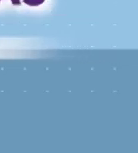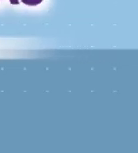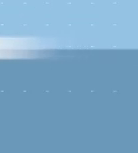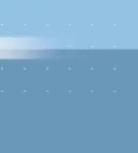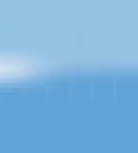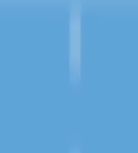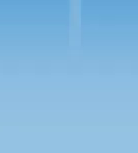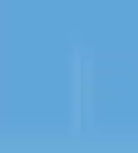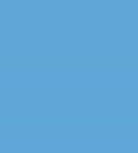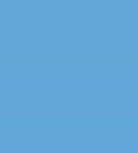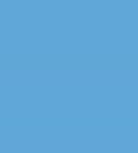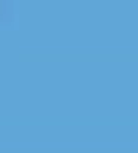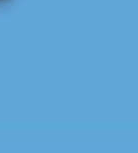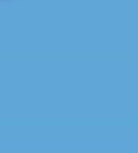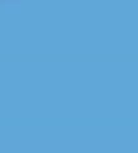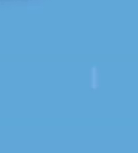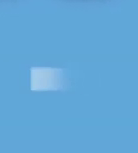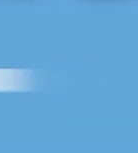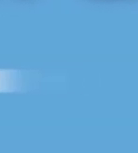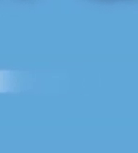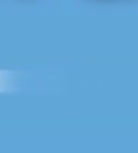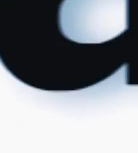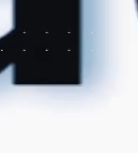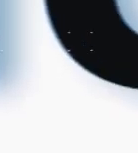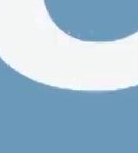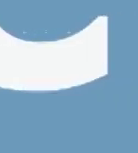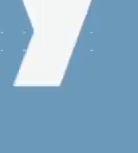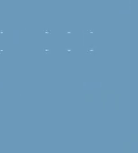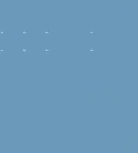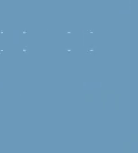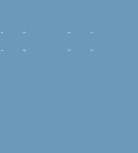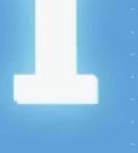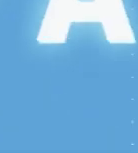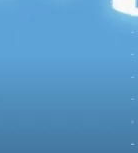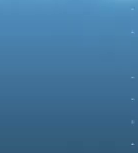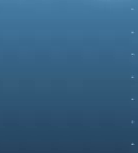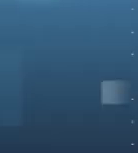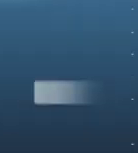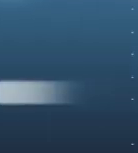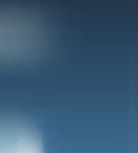Coracyt Noticias. Coracyt Noticias informa.